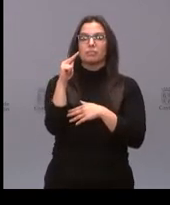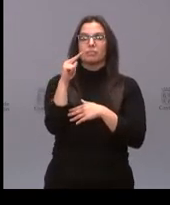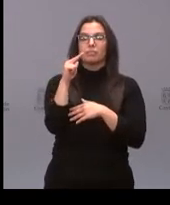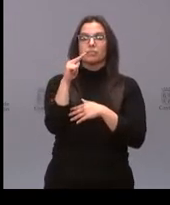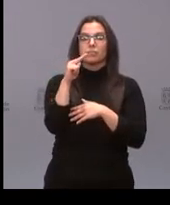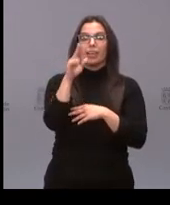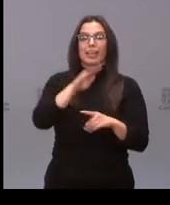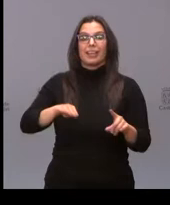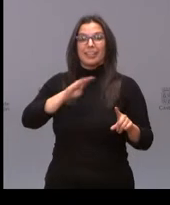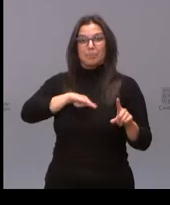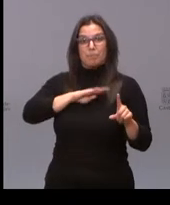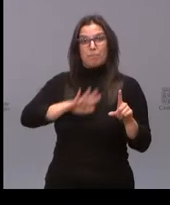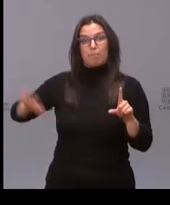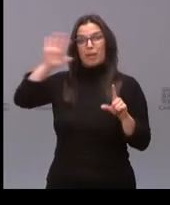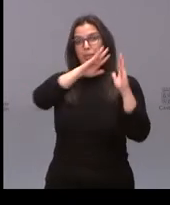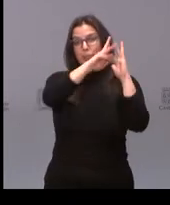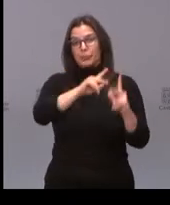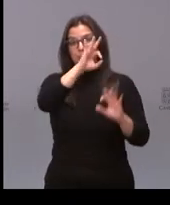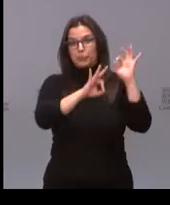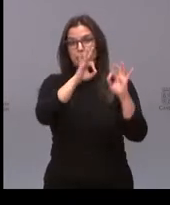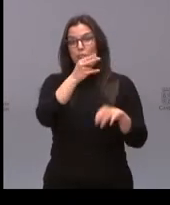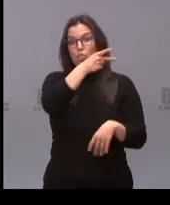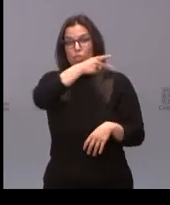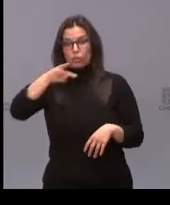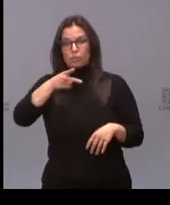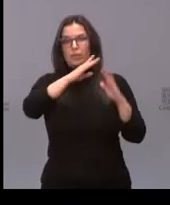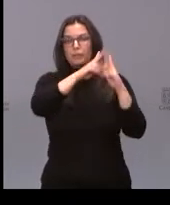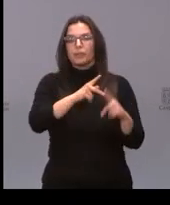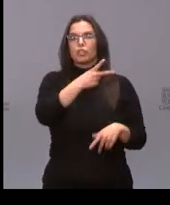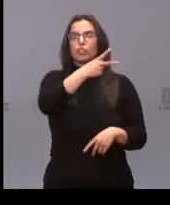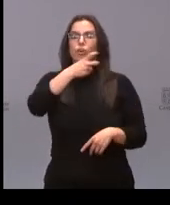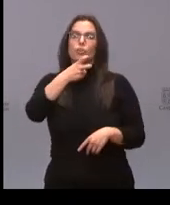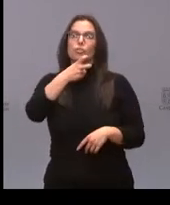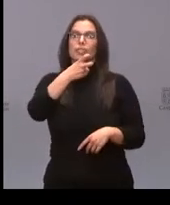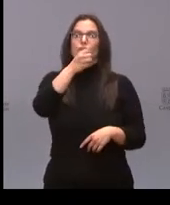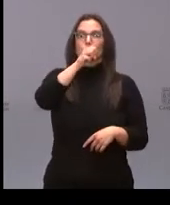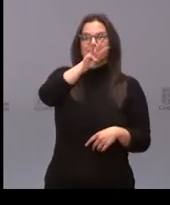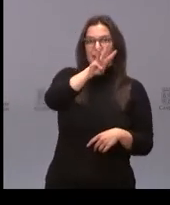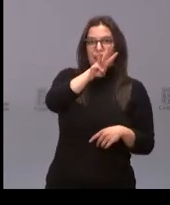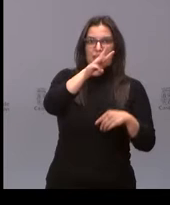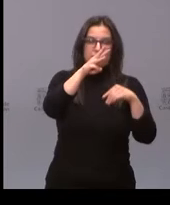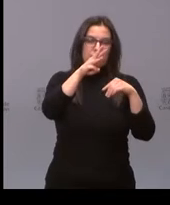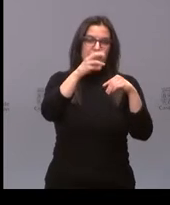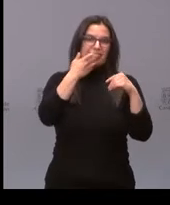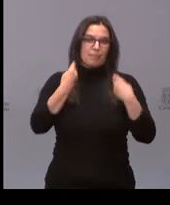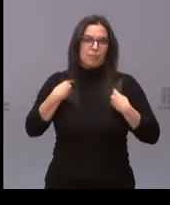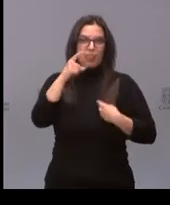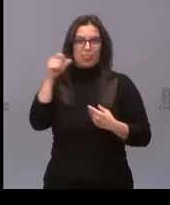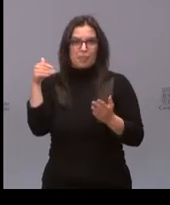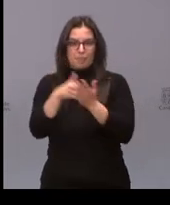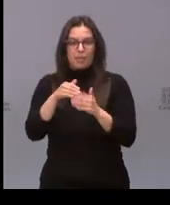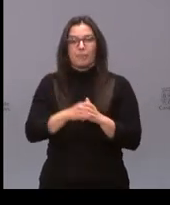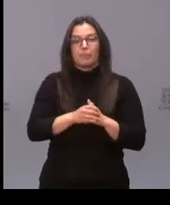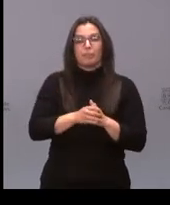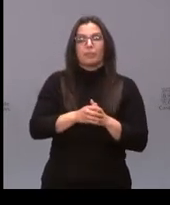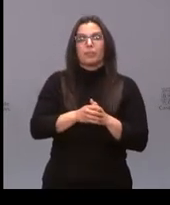nacional una incidencia acumulada a los 14 días de 213 por 100.000 habitantes. Las dos ciudades